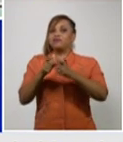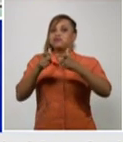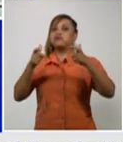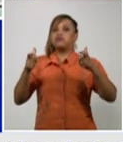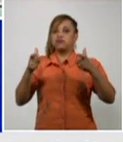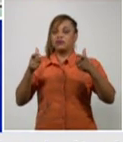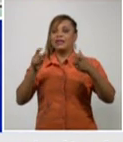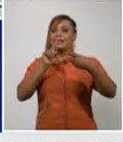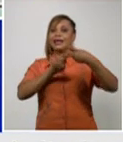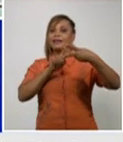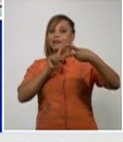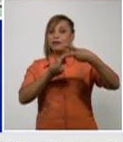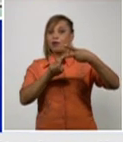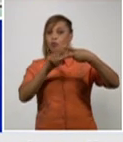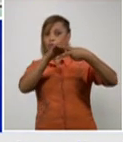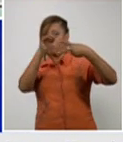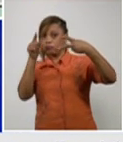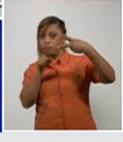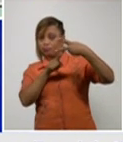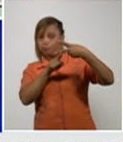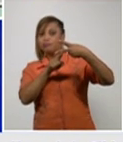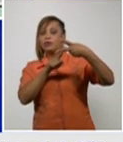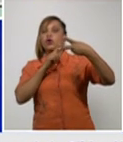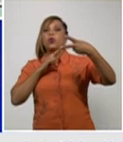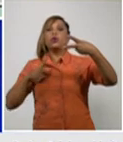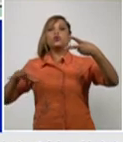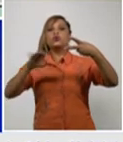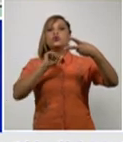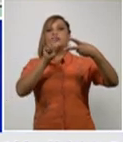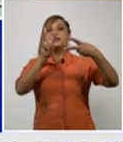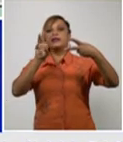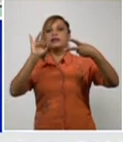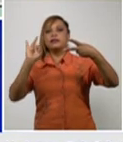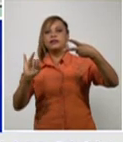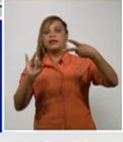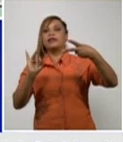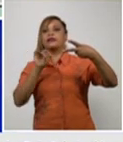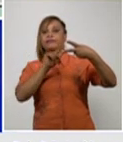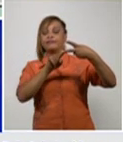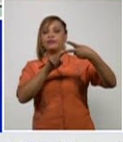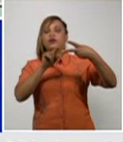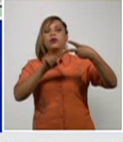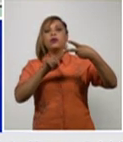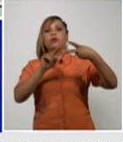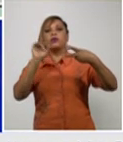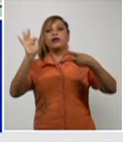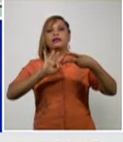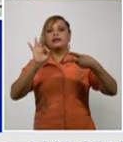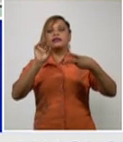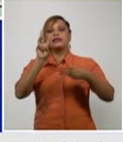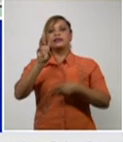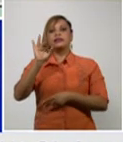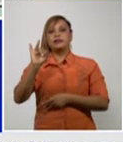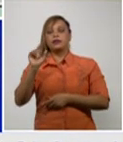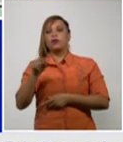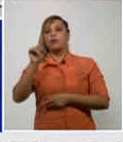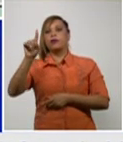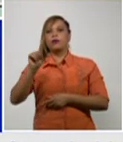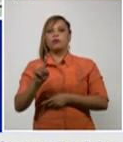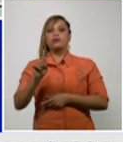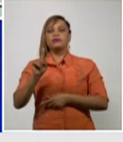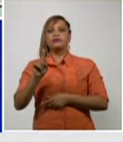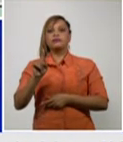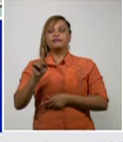segundo lugar con un total de 37 casos y una tasa de 327,1 con el evento que